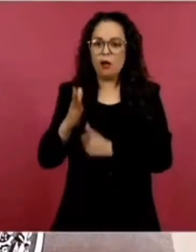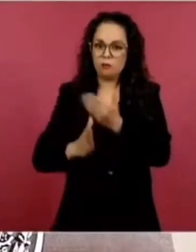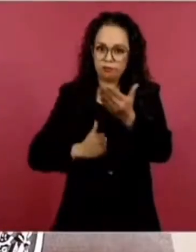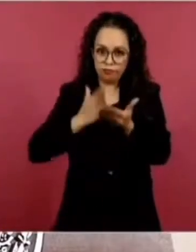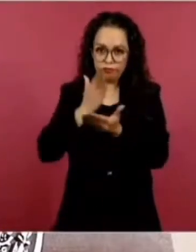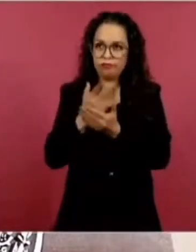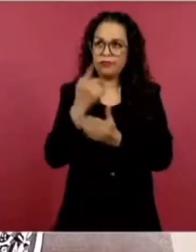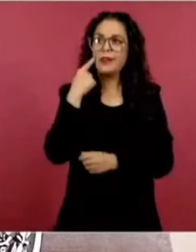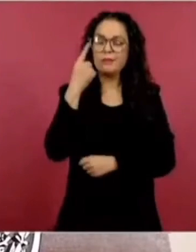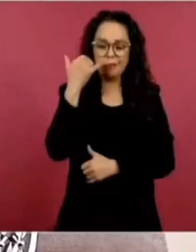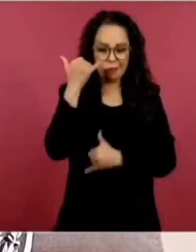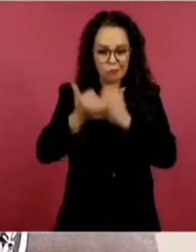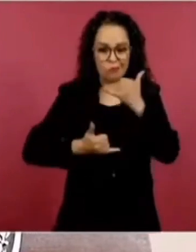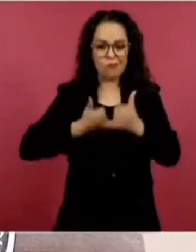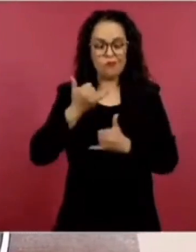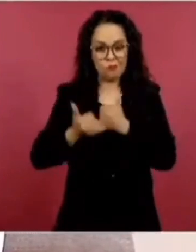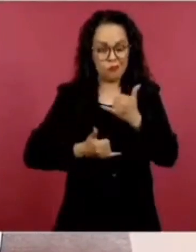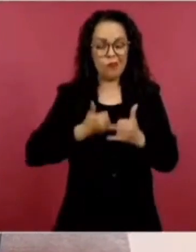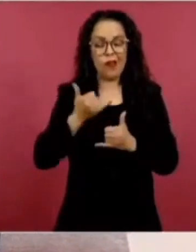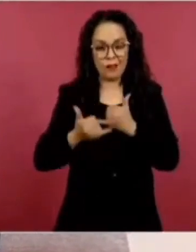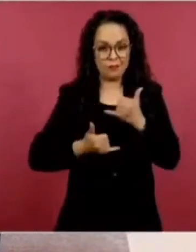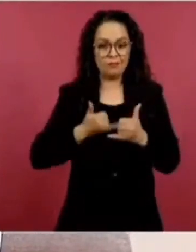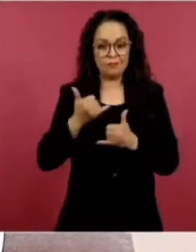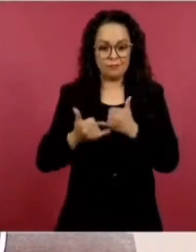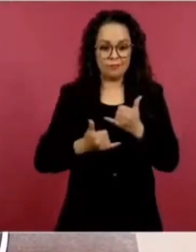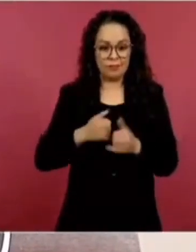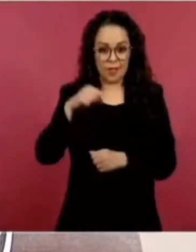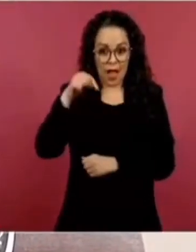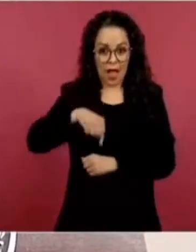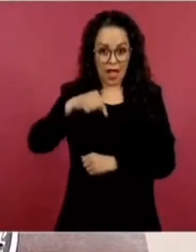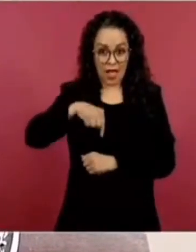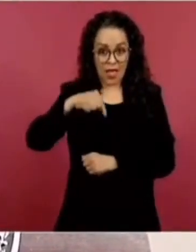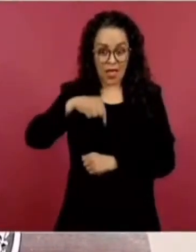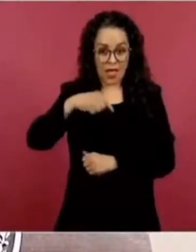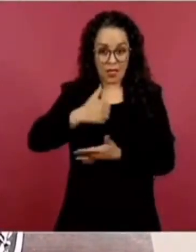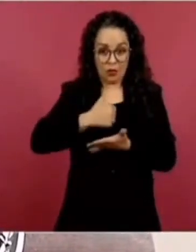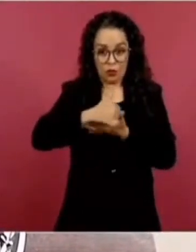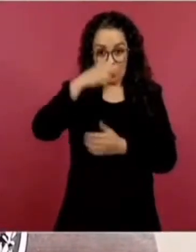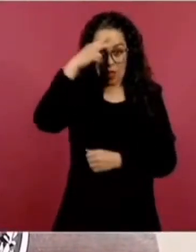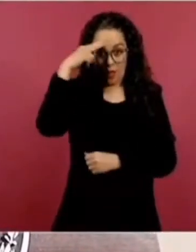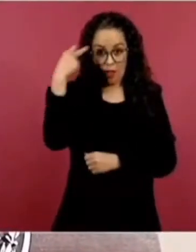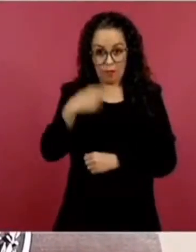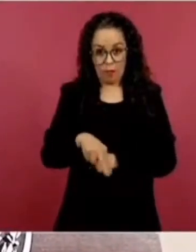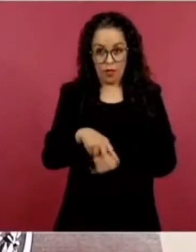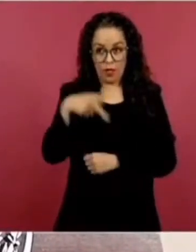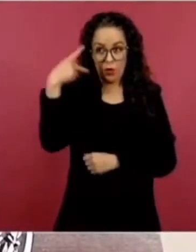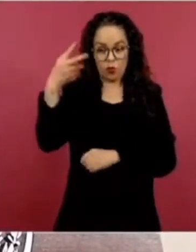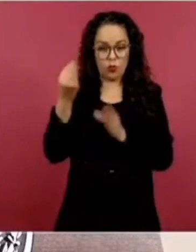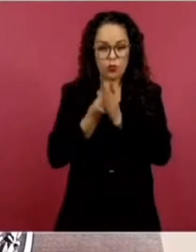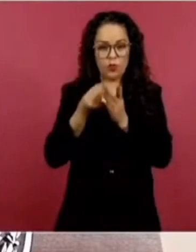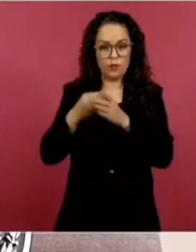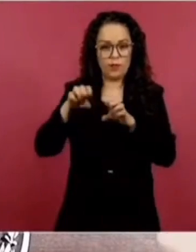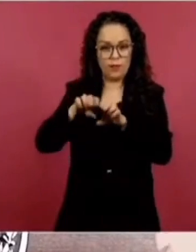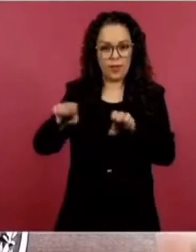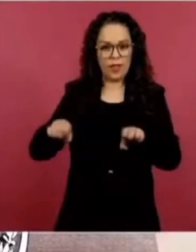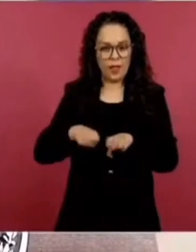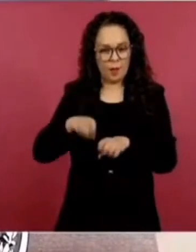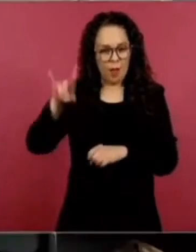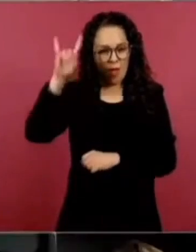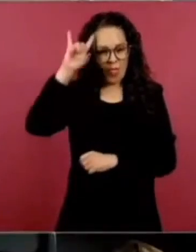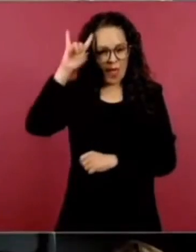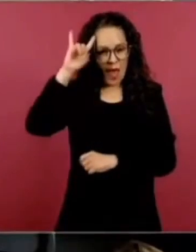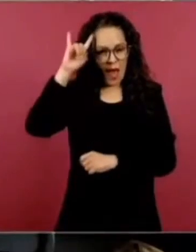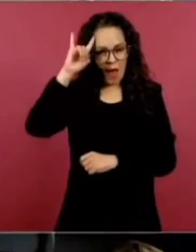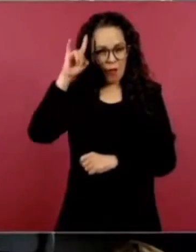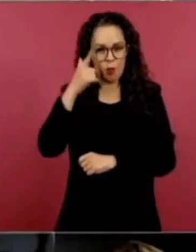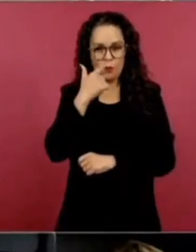el Estadio de los Diablos se llena. Y me da mucho gusto porque es